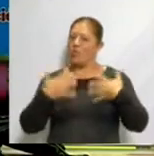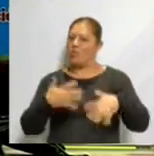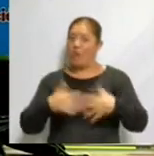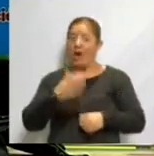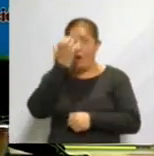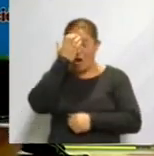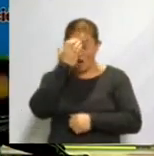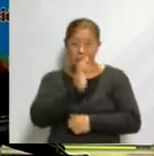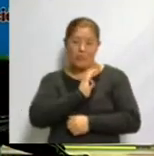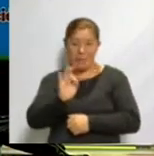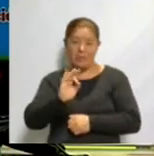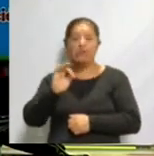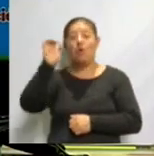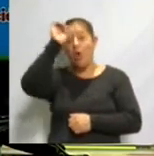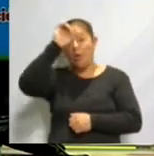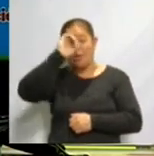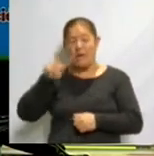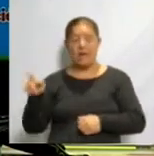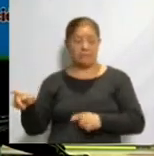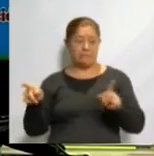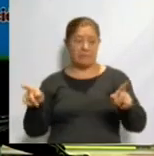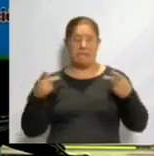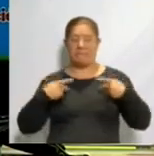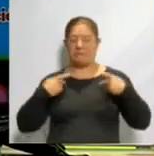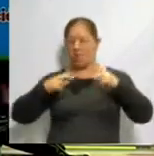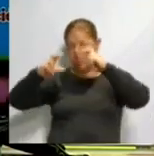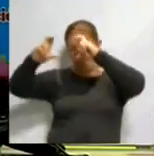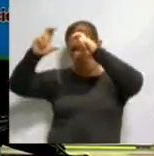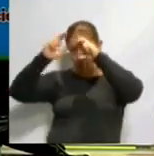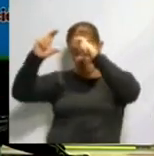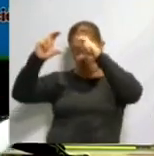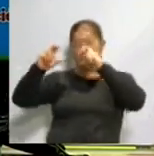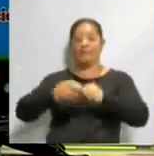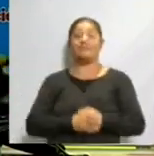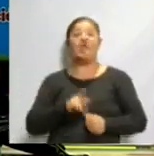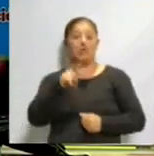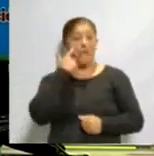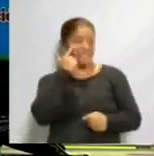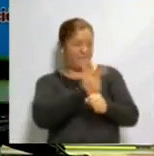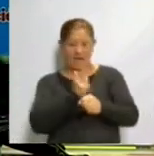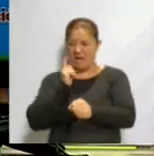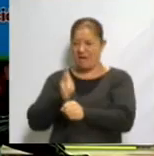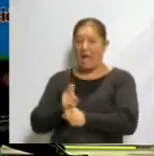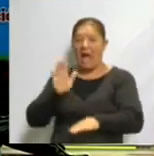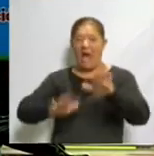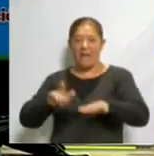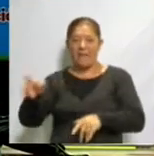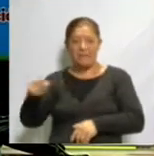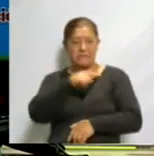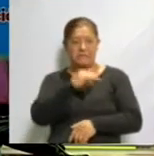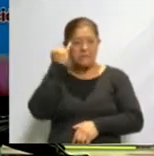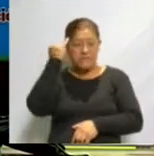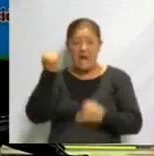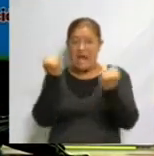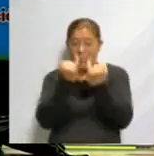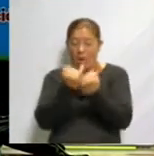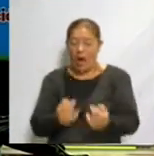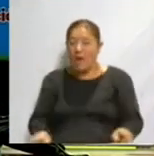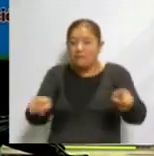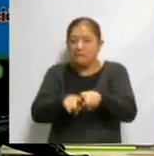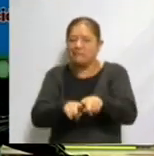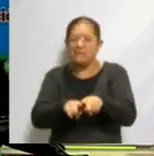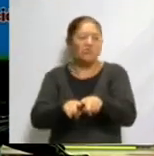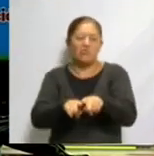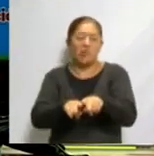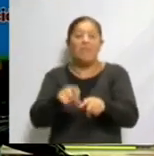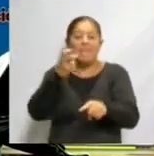conocer la opinión de expertos y se darán cuenta, muchas veces no comparten las mismas ideas, las mismas ideologías, pero